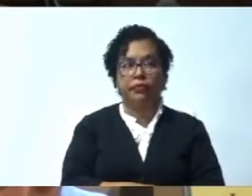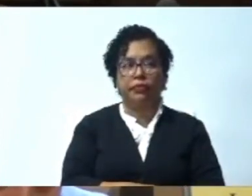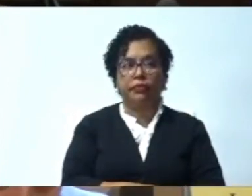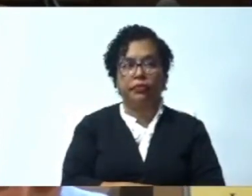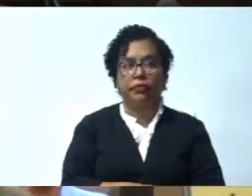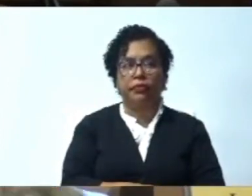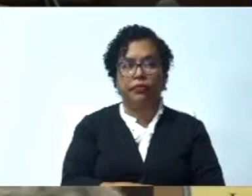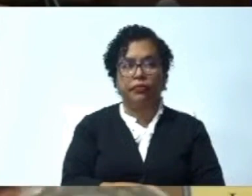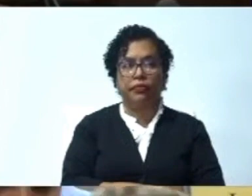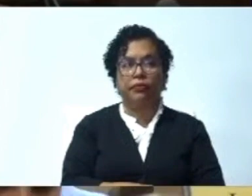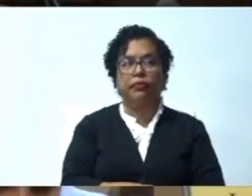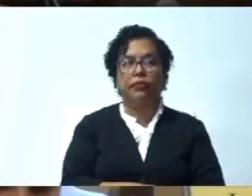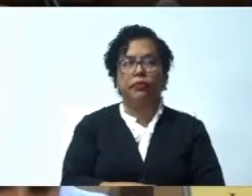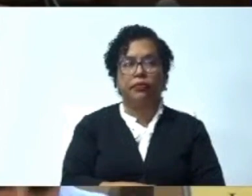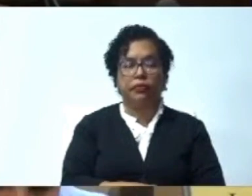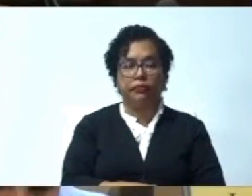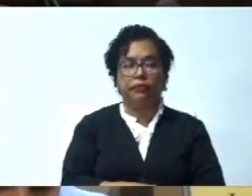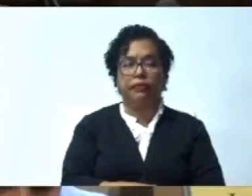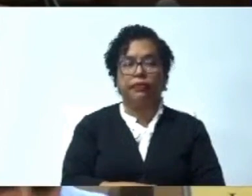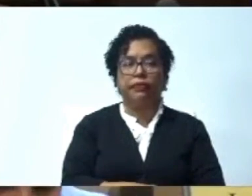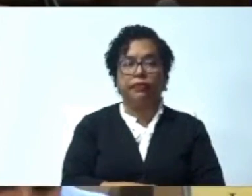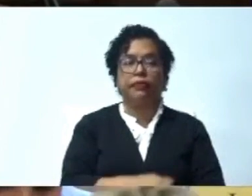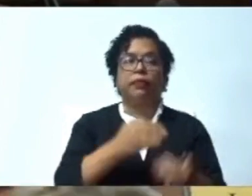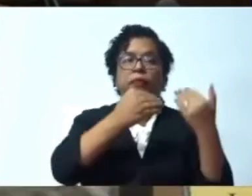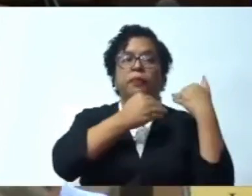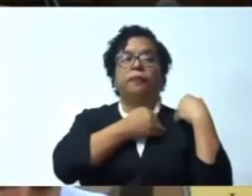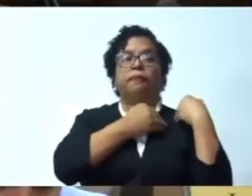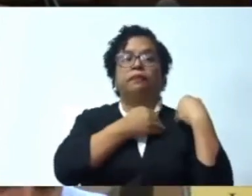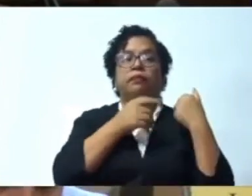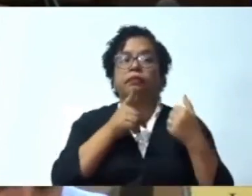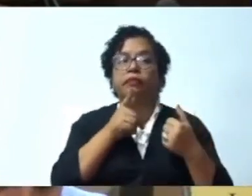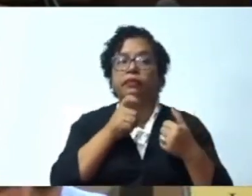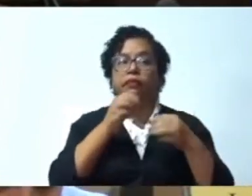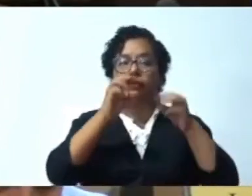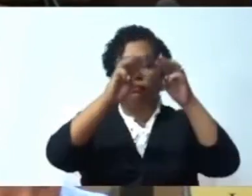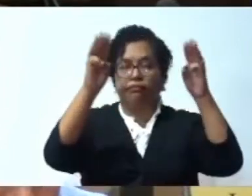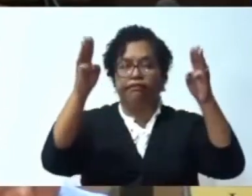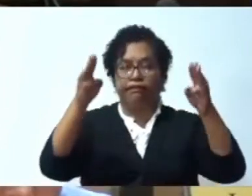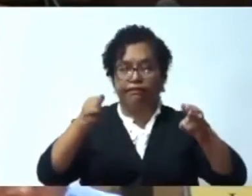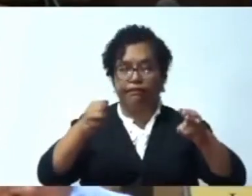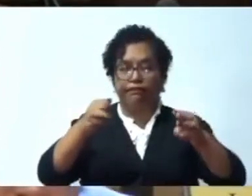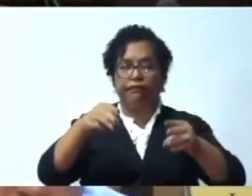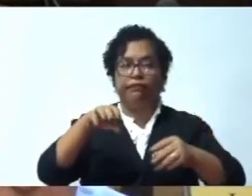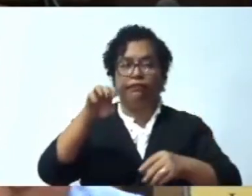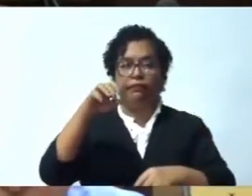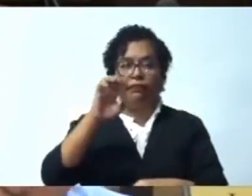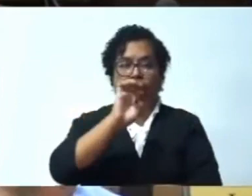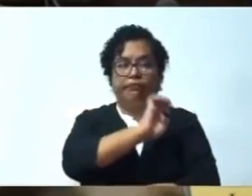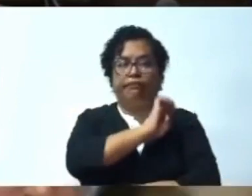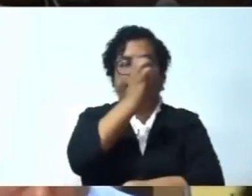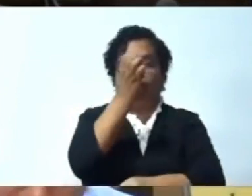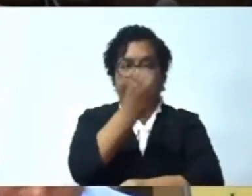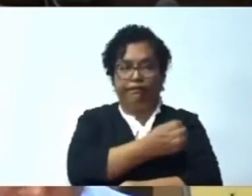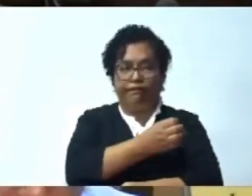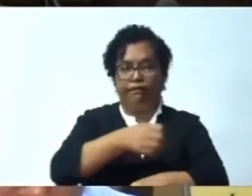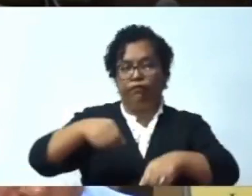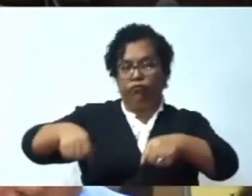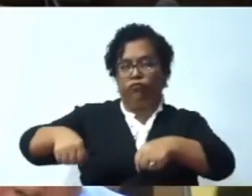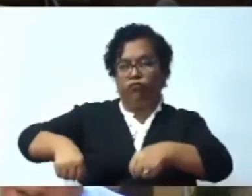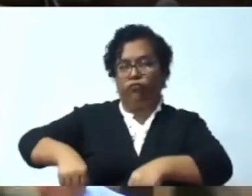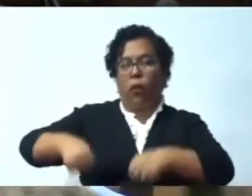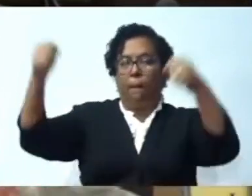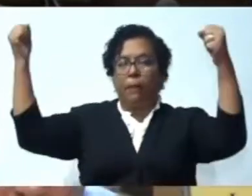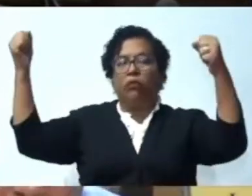Ministerio de Energía y Minas el que va a tener estas condiciones. Y ya el MAD ha explicado